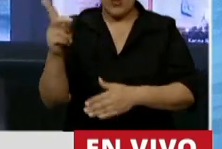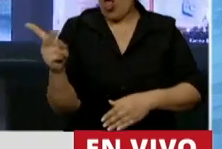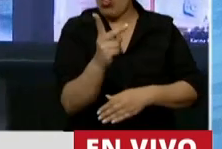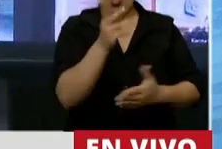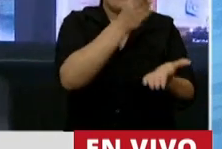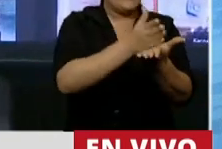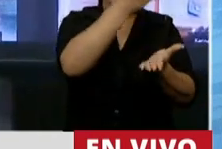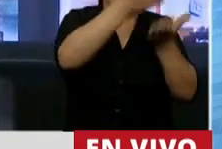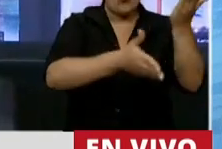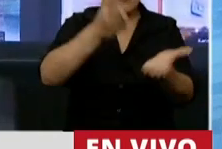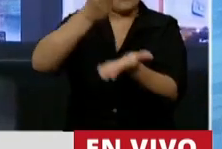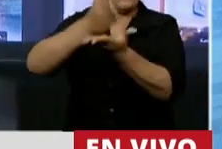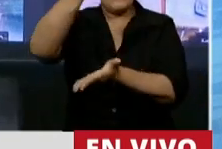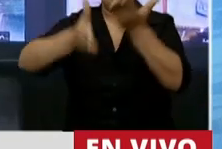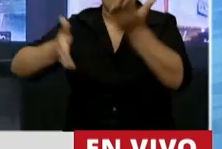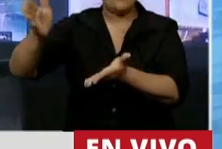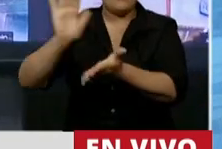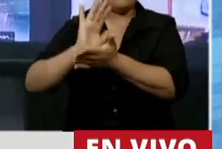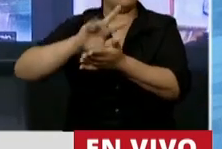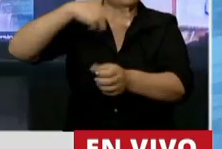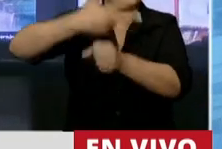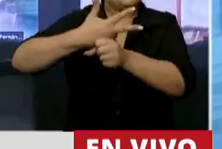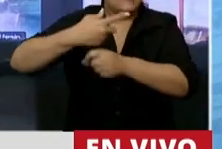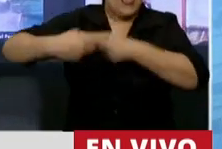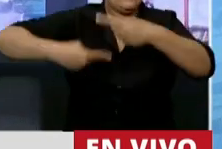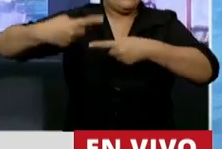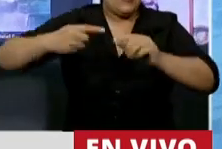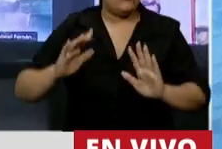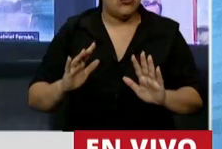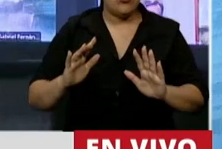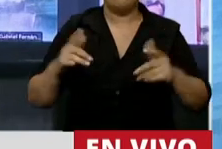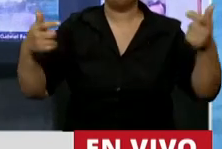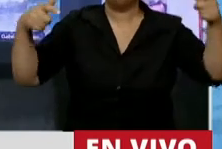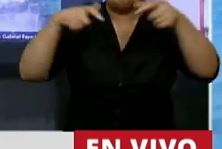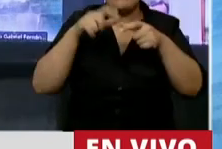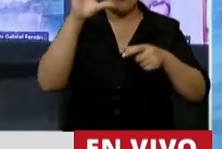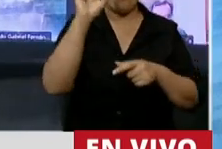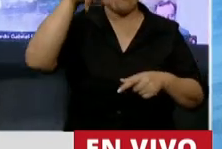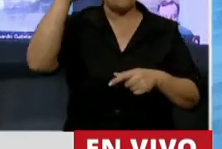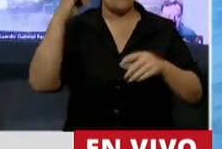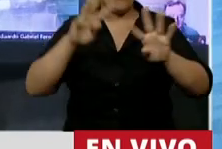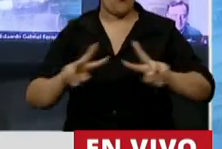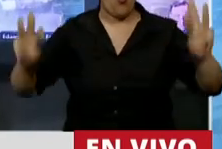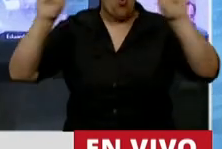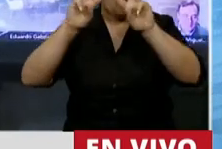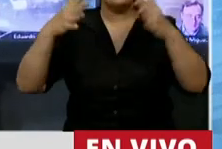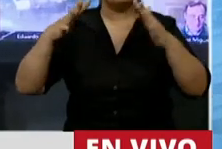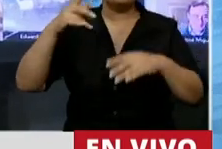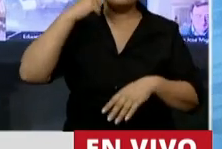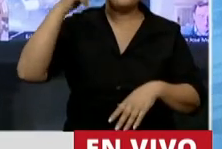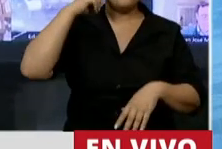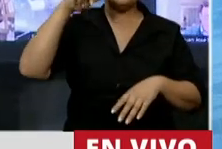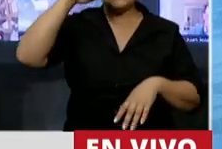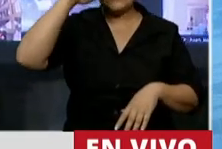derechos humanos de tercera generación. Nacen en reuniones de Naciones Unidas allá por el año 72.